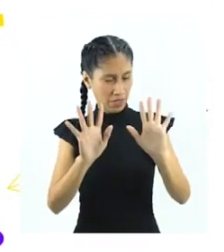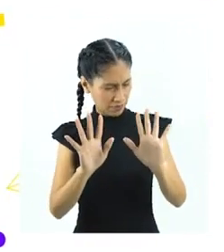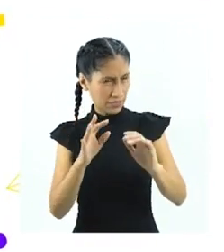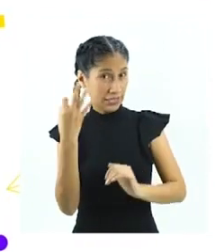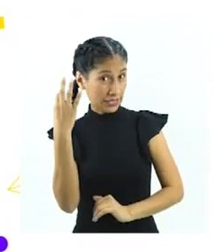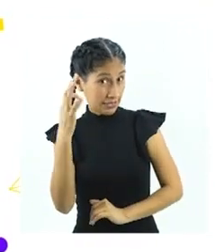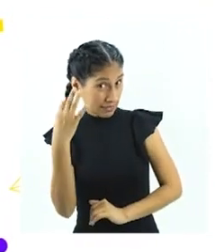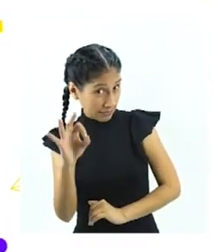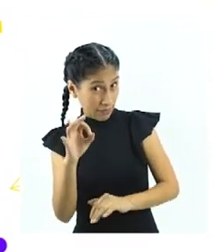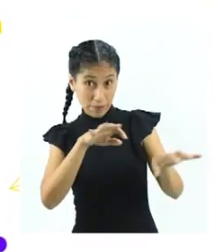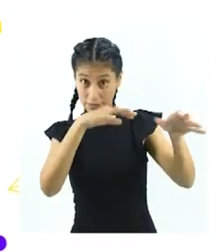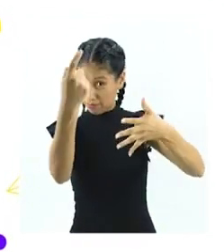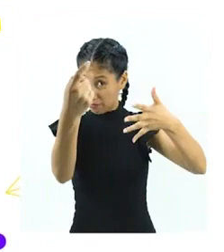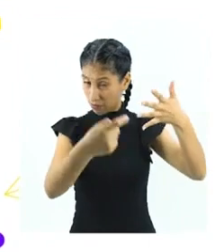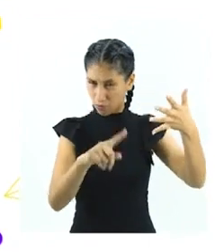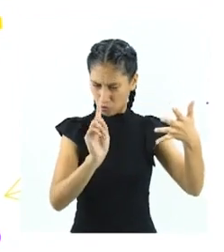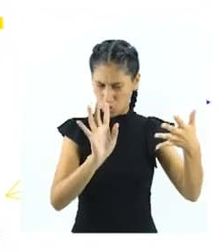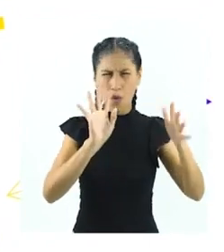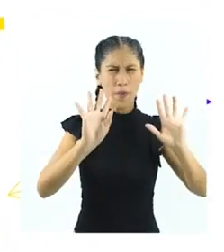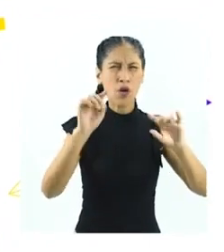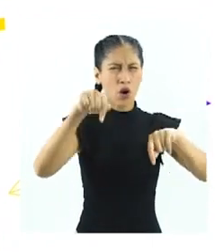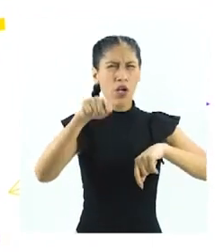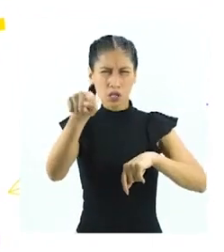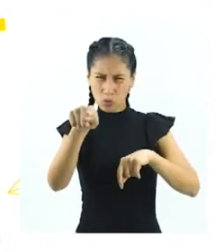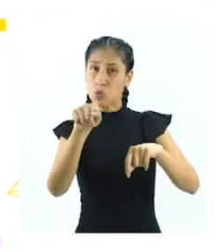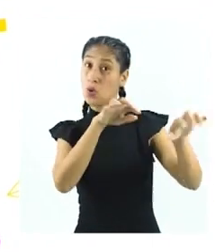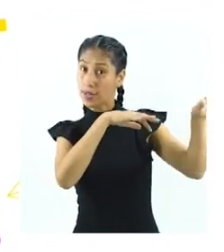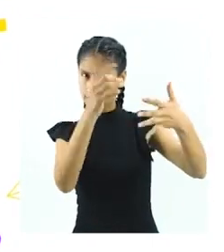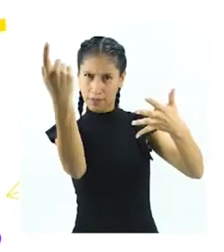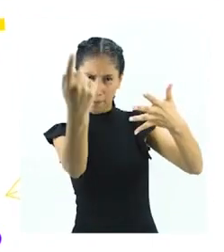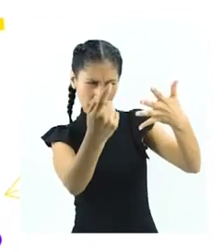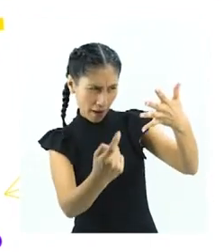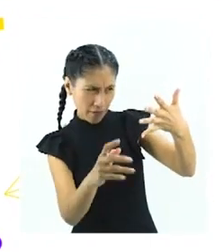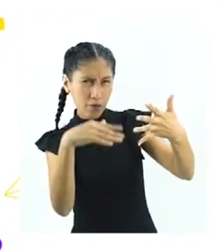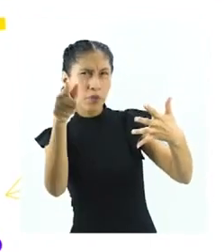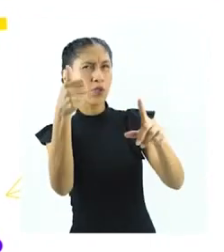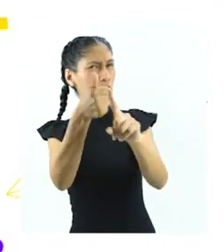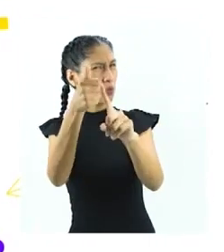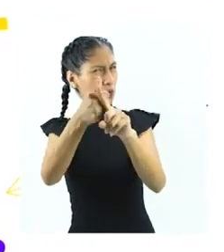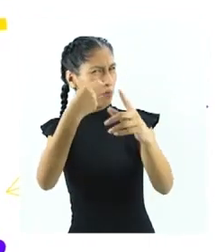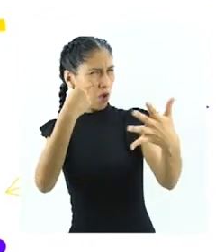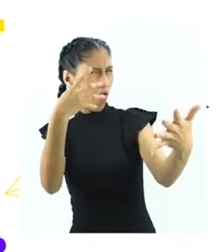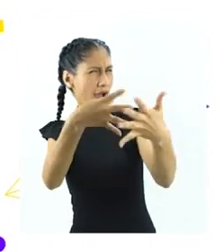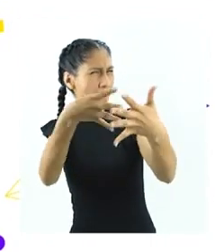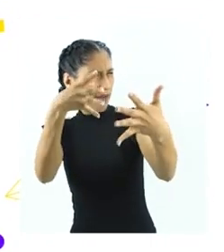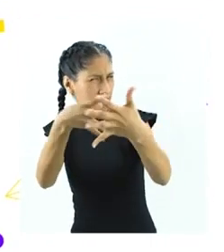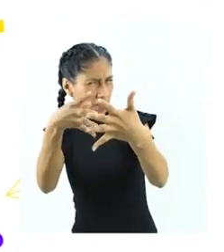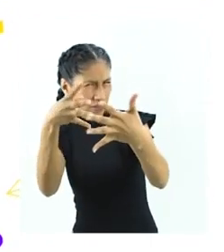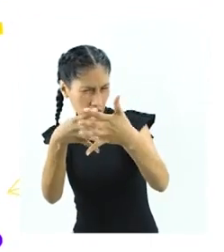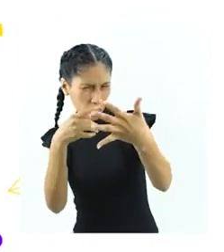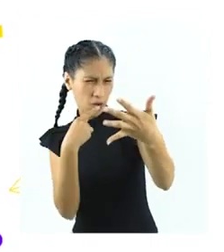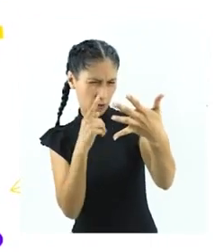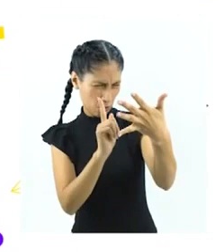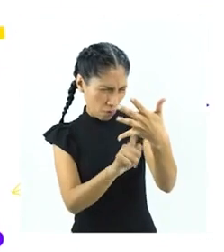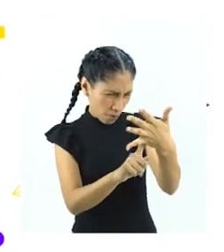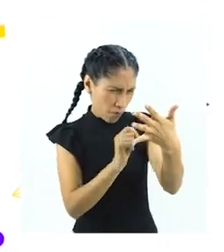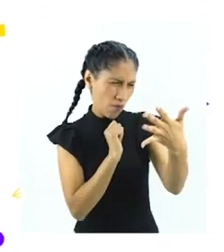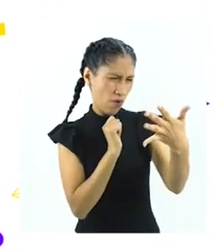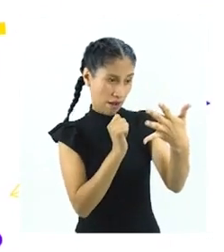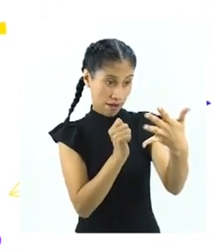la finalidad es darnos cuenta de las variables que intervienen en una investigación, que requiere una